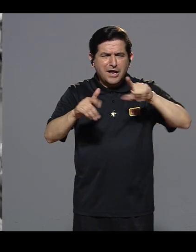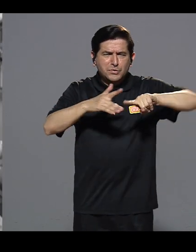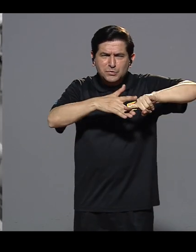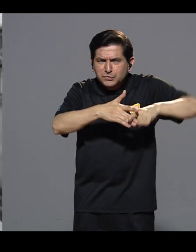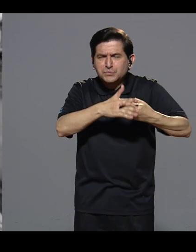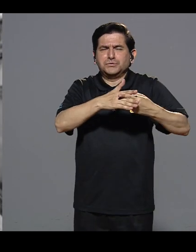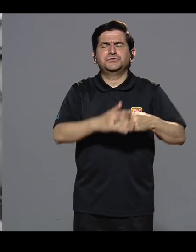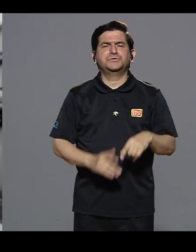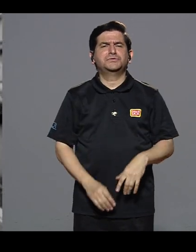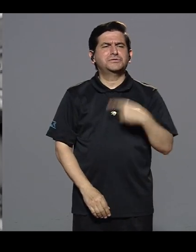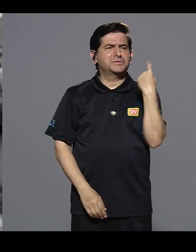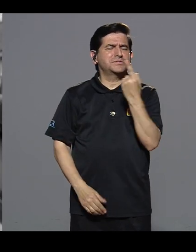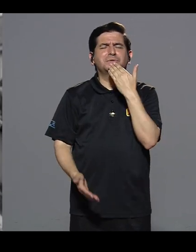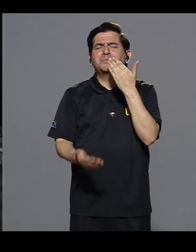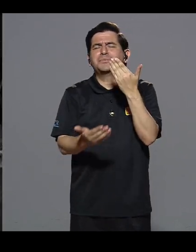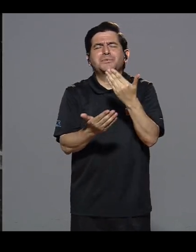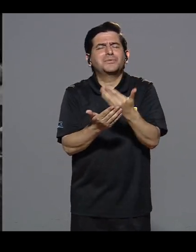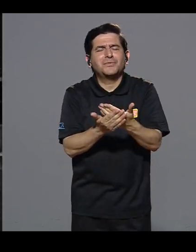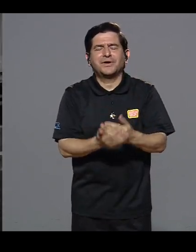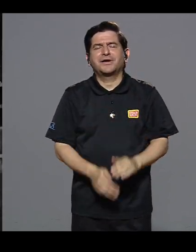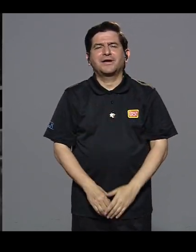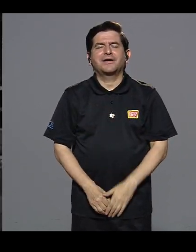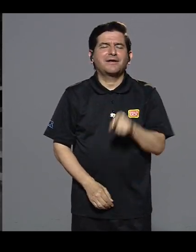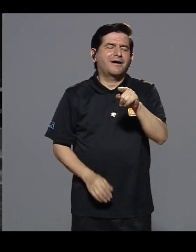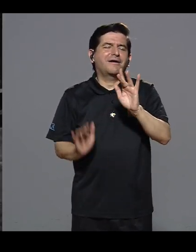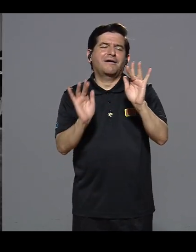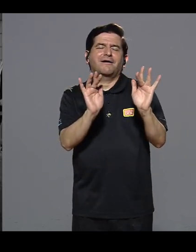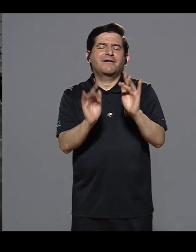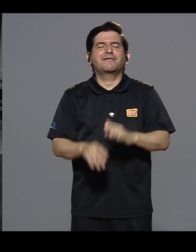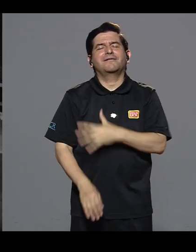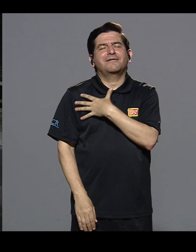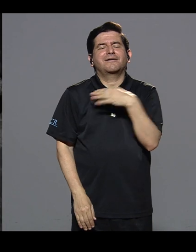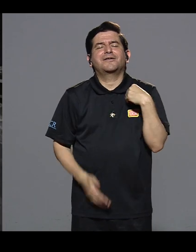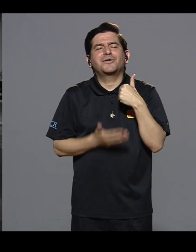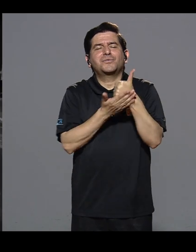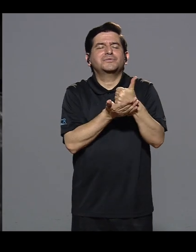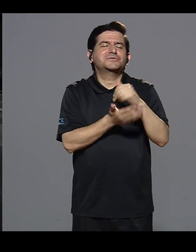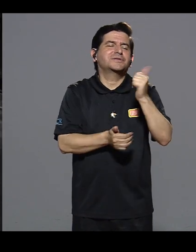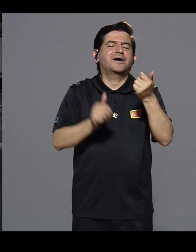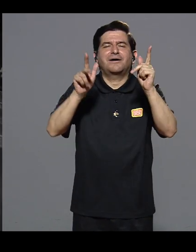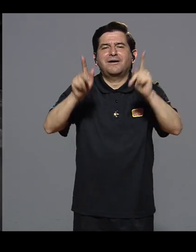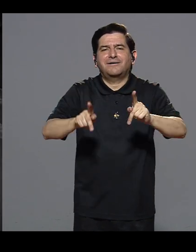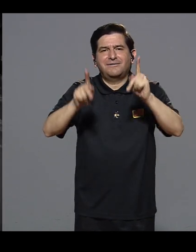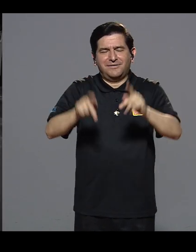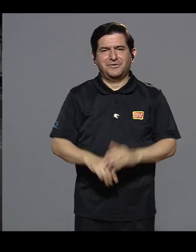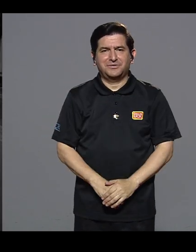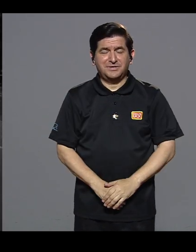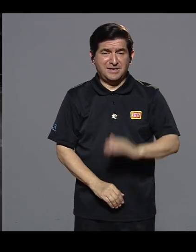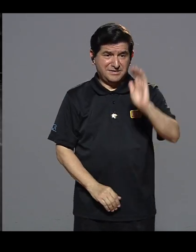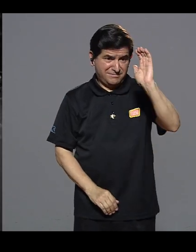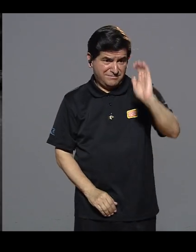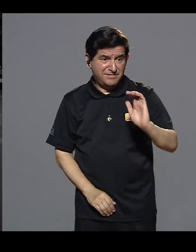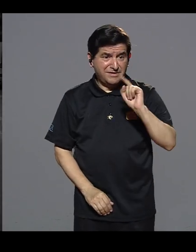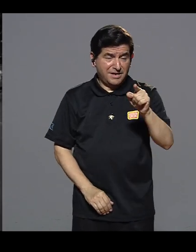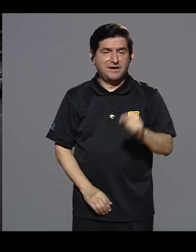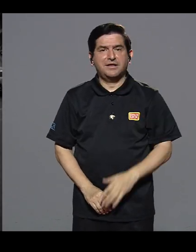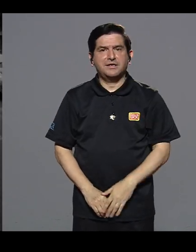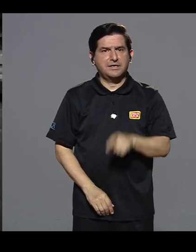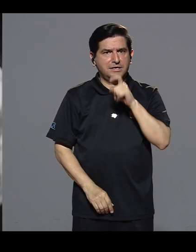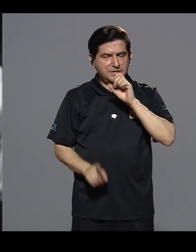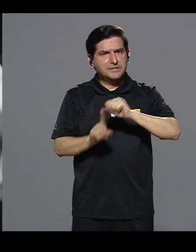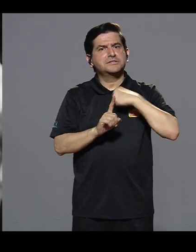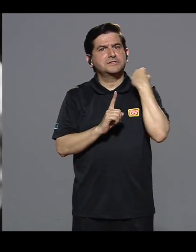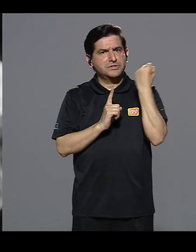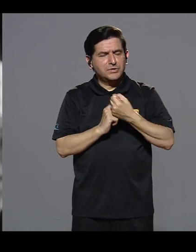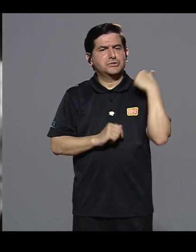Ella ha luchado desde el principio. Ella es muy buena, muy caritativa. Viera cómo le gusta ayudar a los demás. Que desde